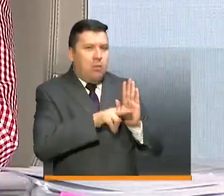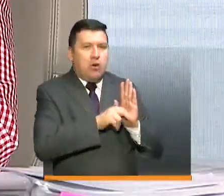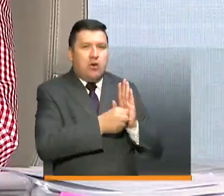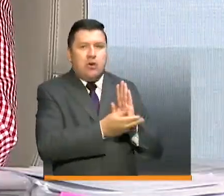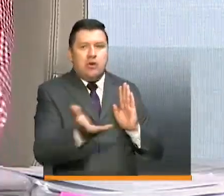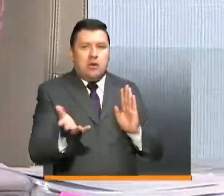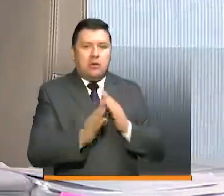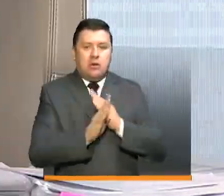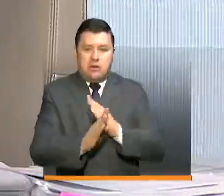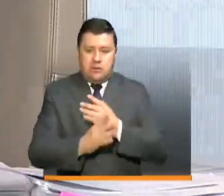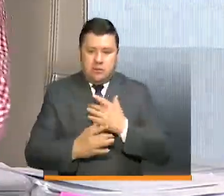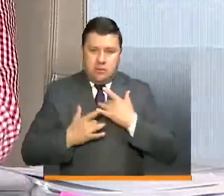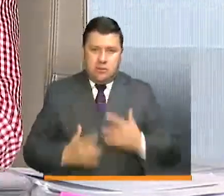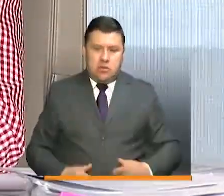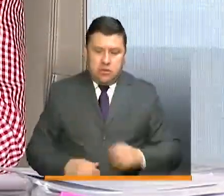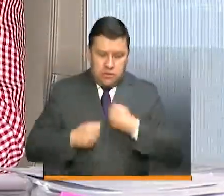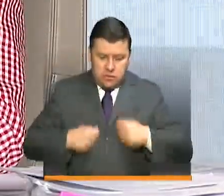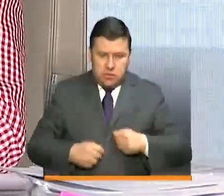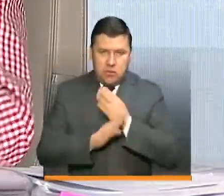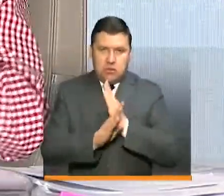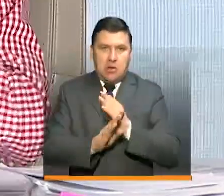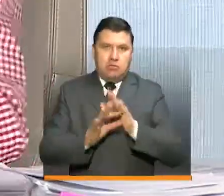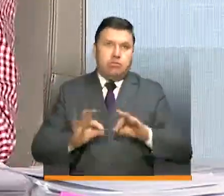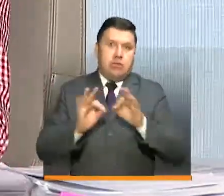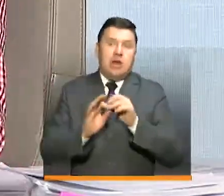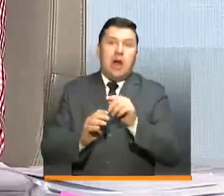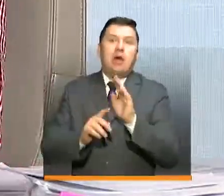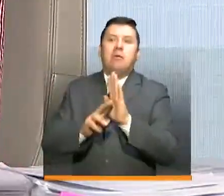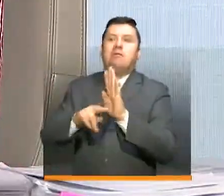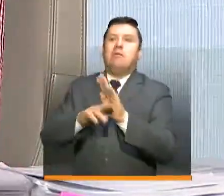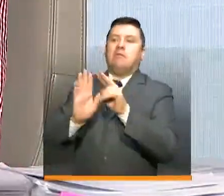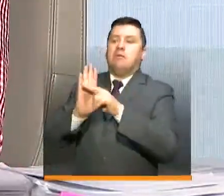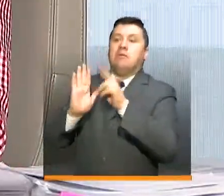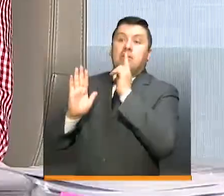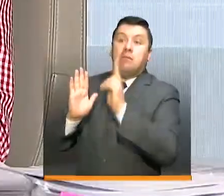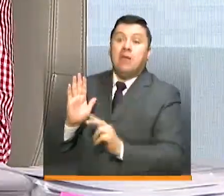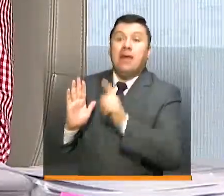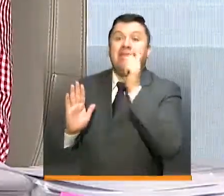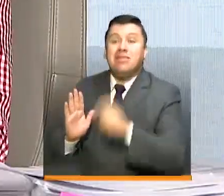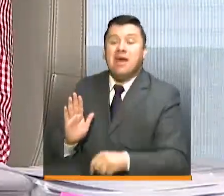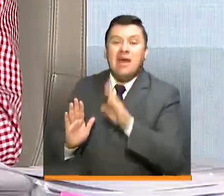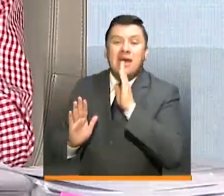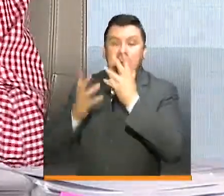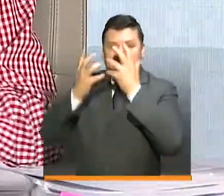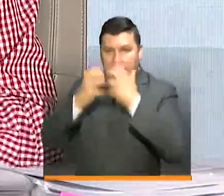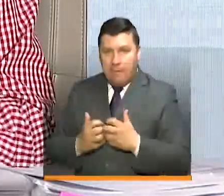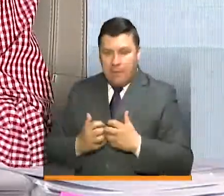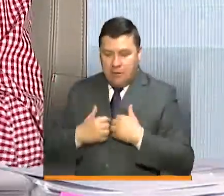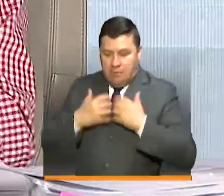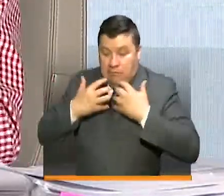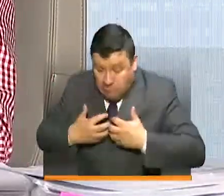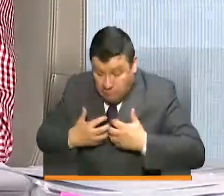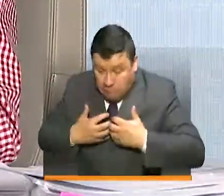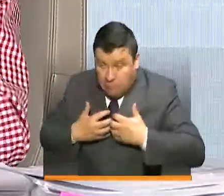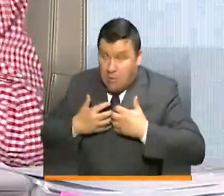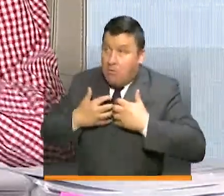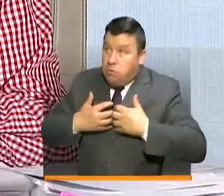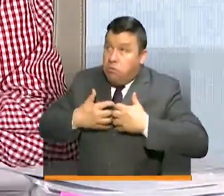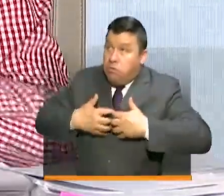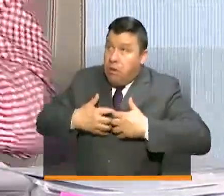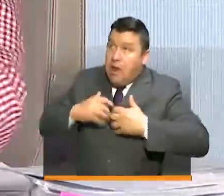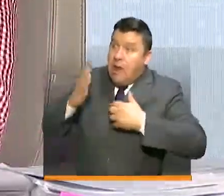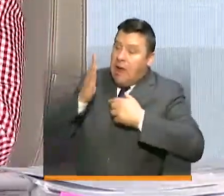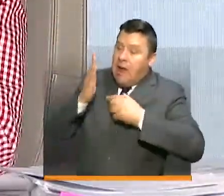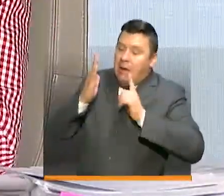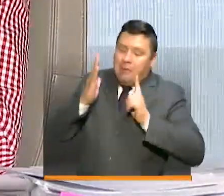de bioseguridad. Y aquí está este resultado y esto debe ser cumplido por las empresas que realmente, una vez validado,